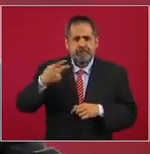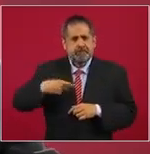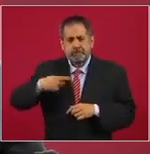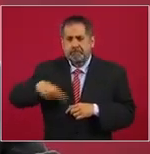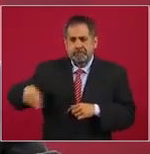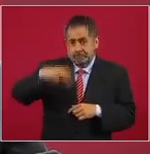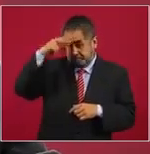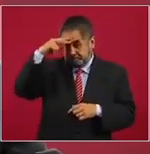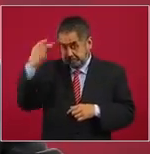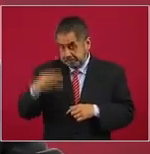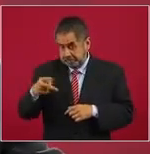Además se sabe todo.